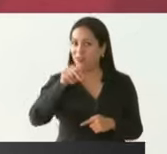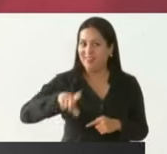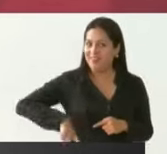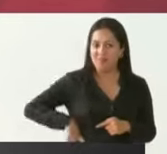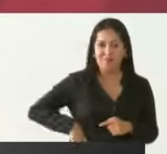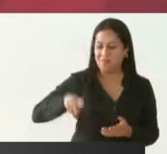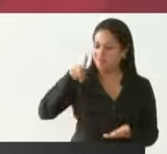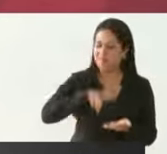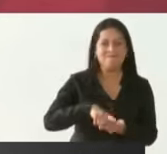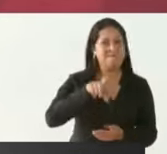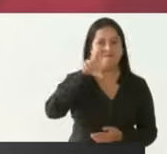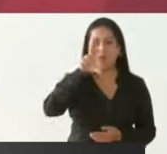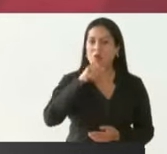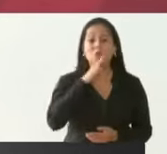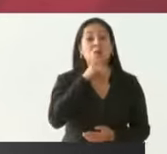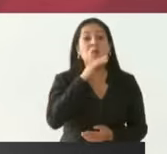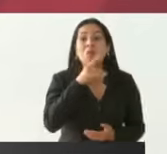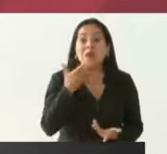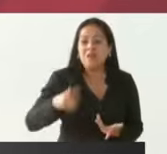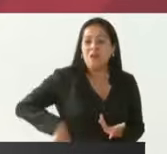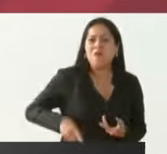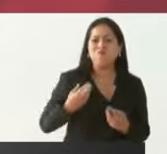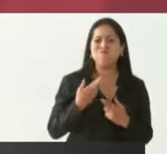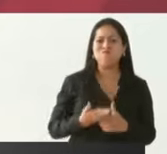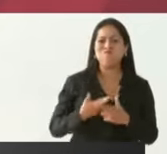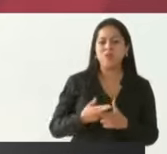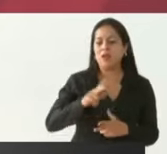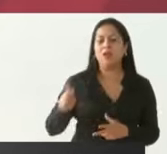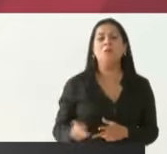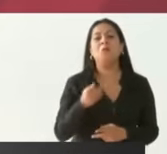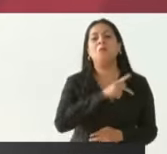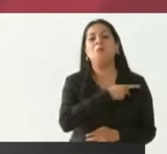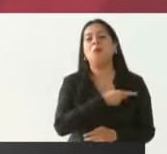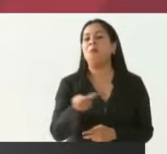porque no puede haber gobierno rico con pueblo pobre.